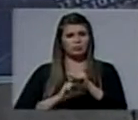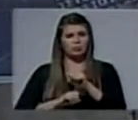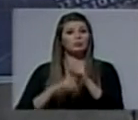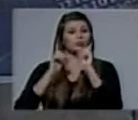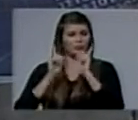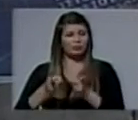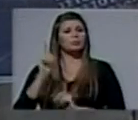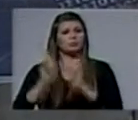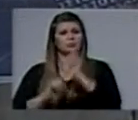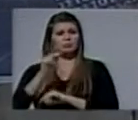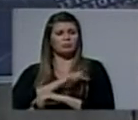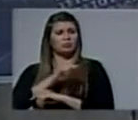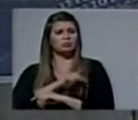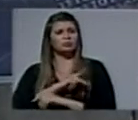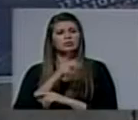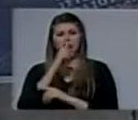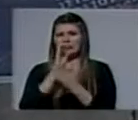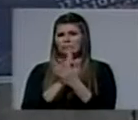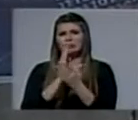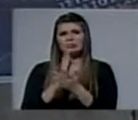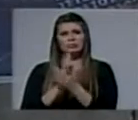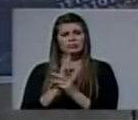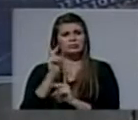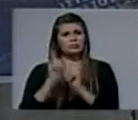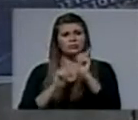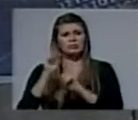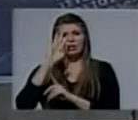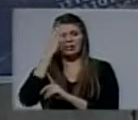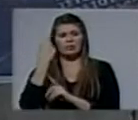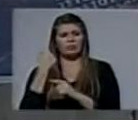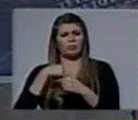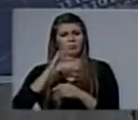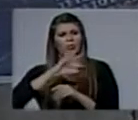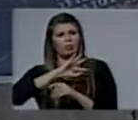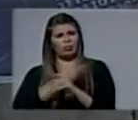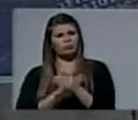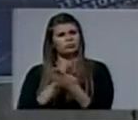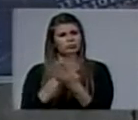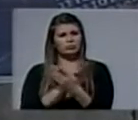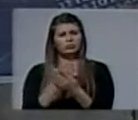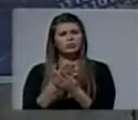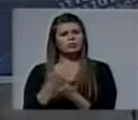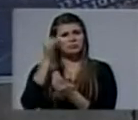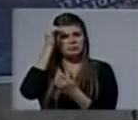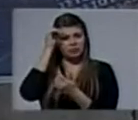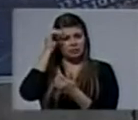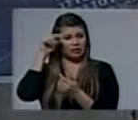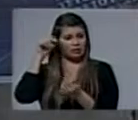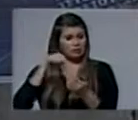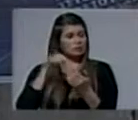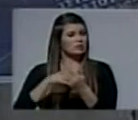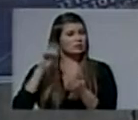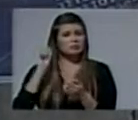También como personas que sufren constantes y repentinos cambios de ánimo. Esta palabra tiene fuertes